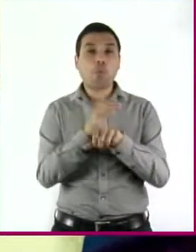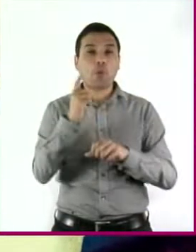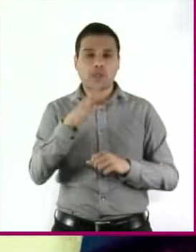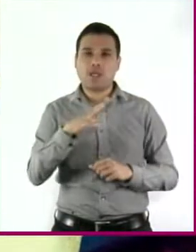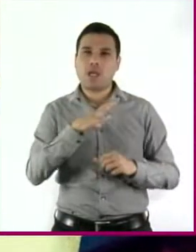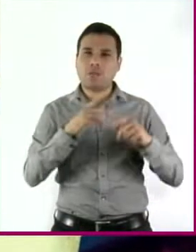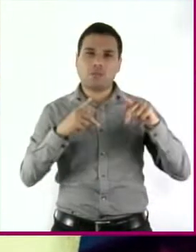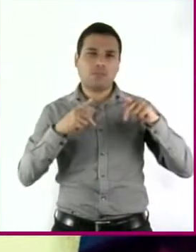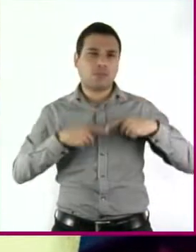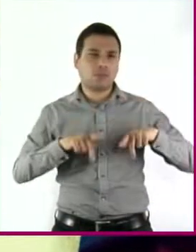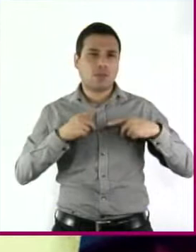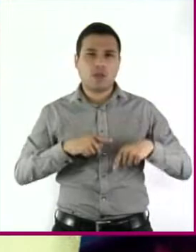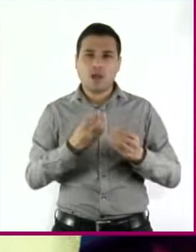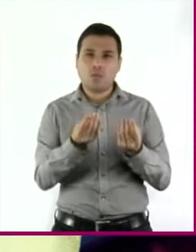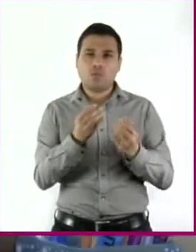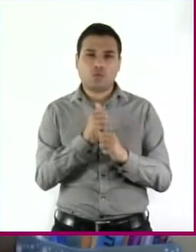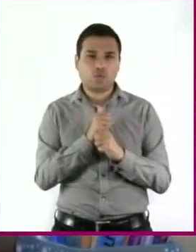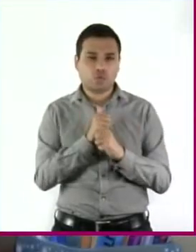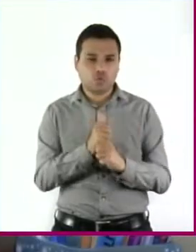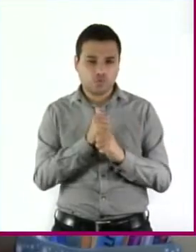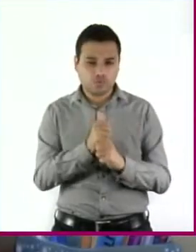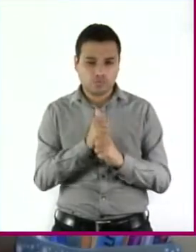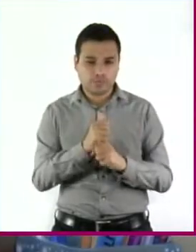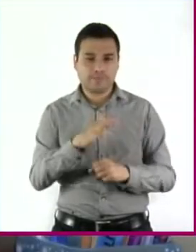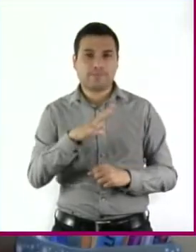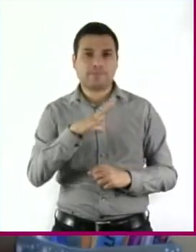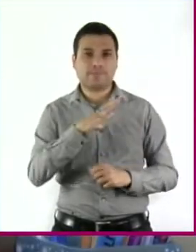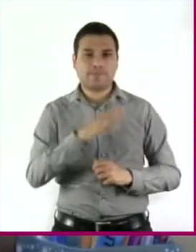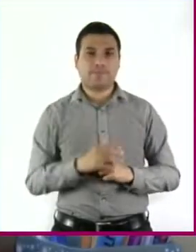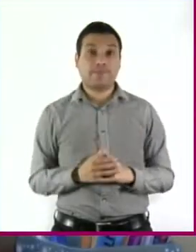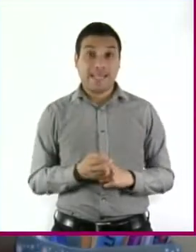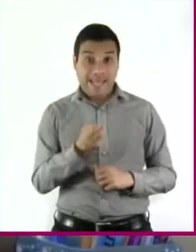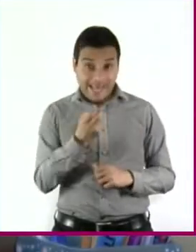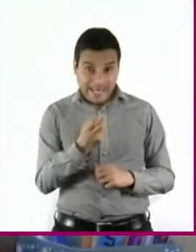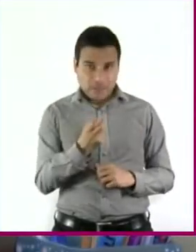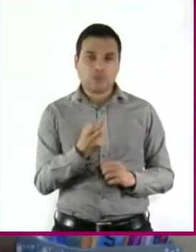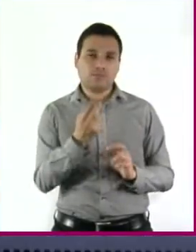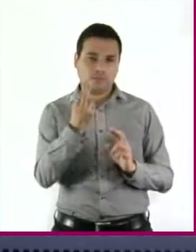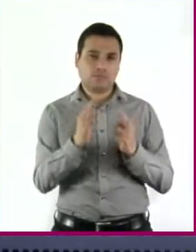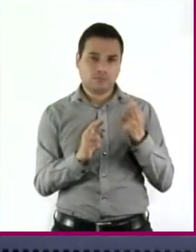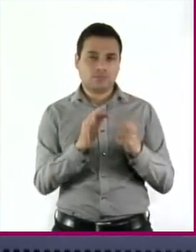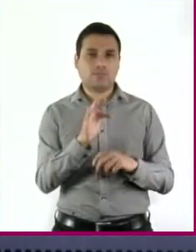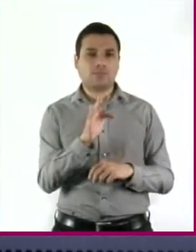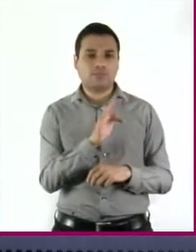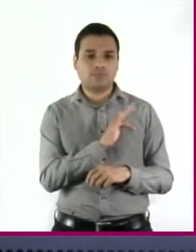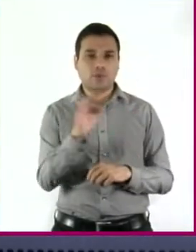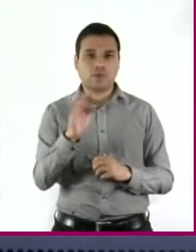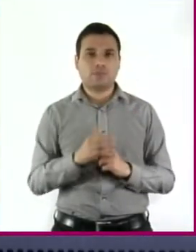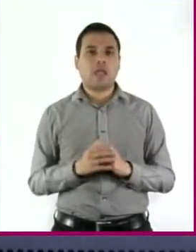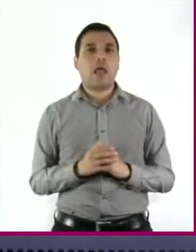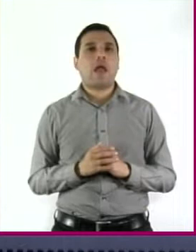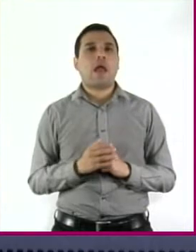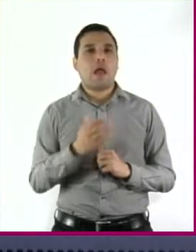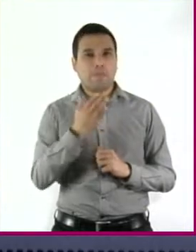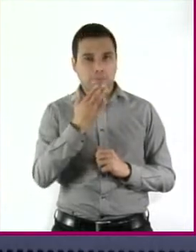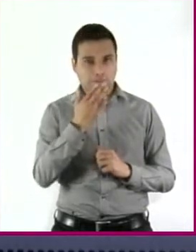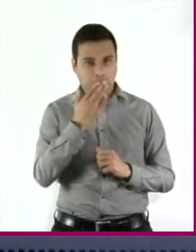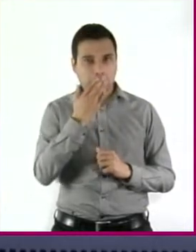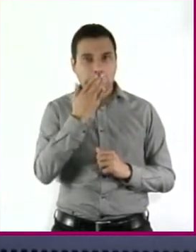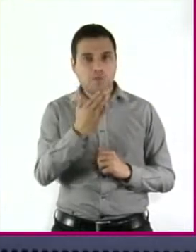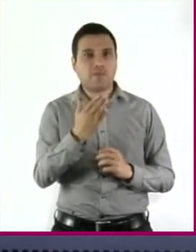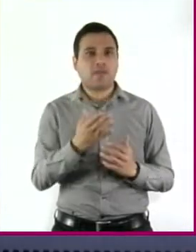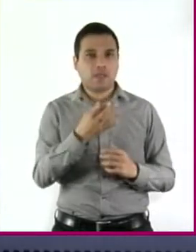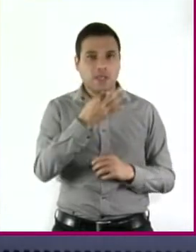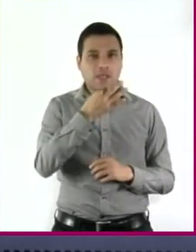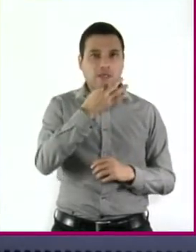que resultaban afectadas y no eran respetadas. En momentos así, sí está bien desobedecer. Me gustó este salto que dieron de la fiesta a la